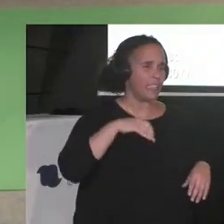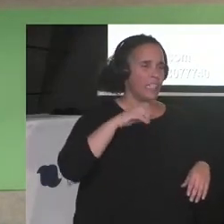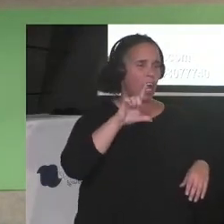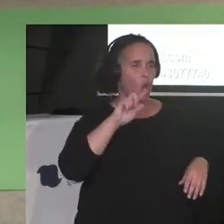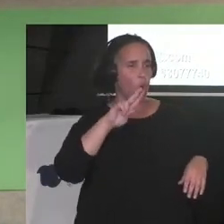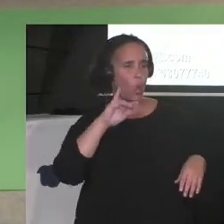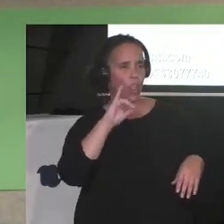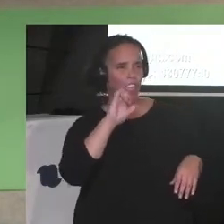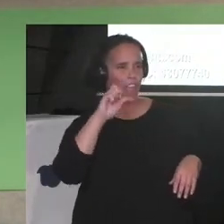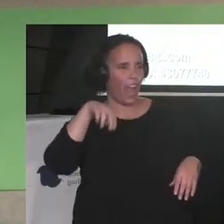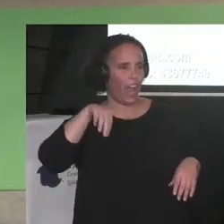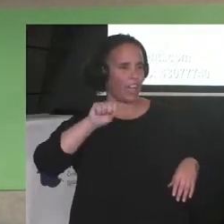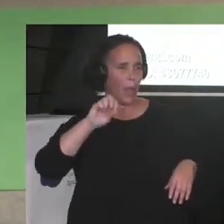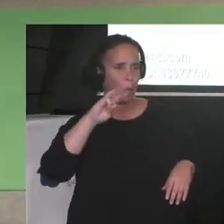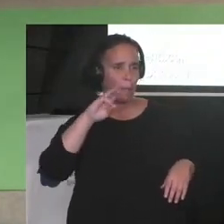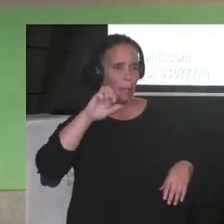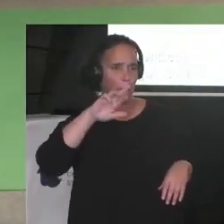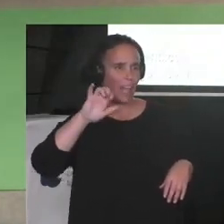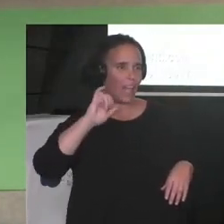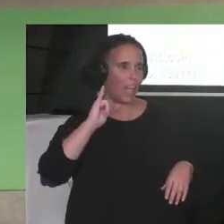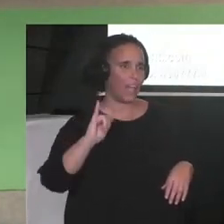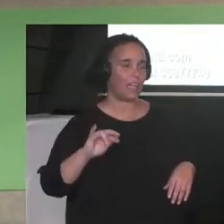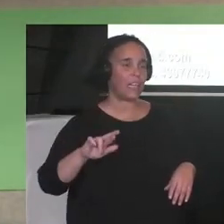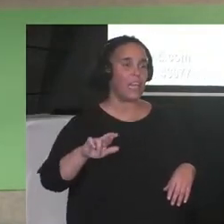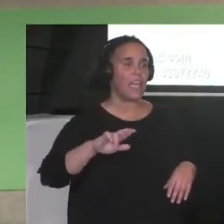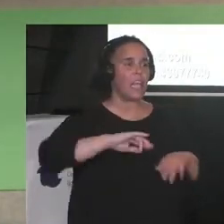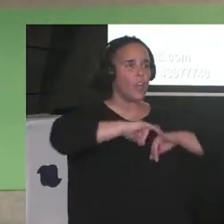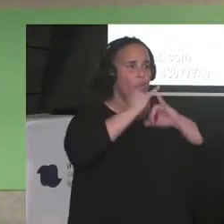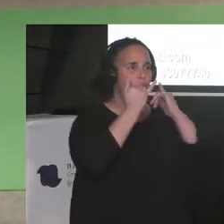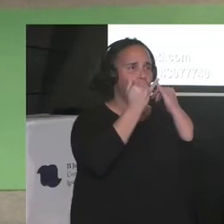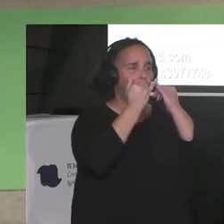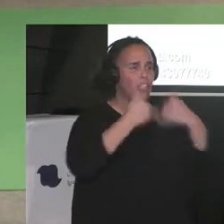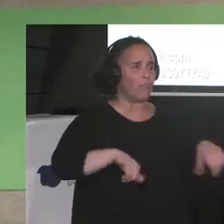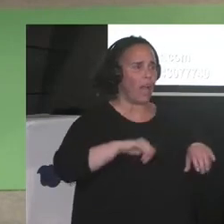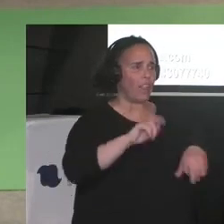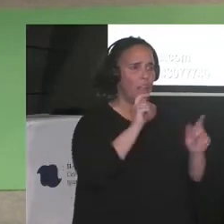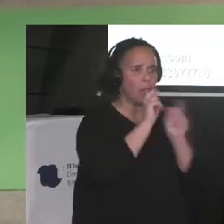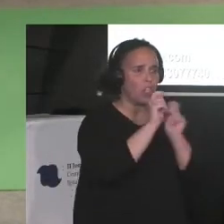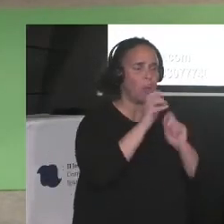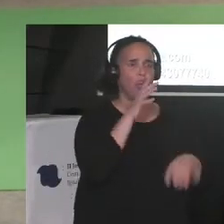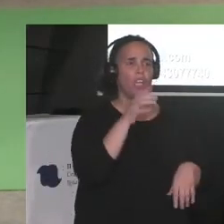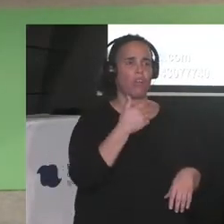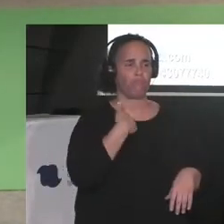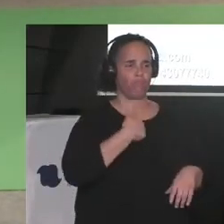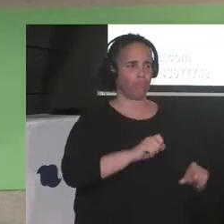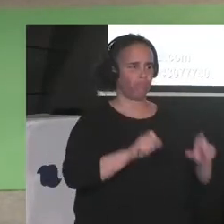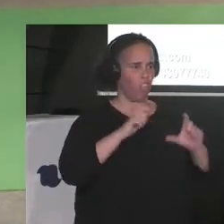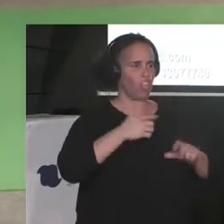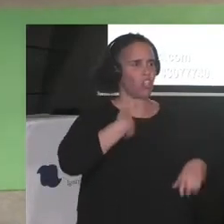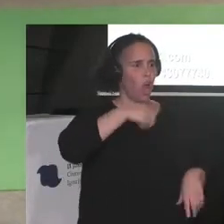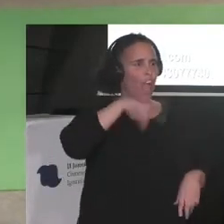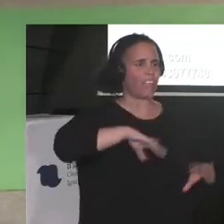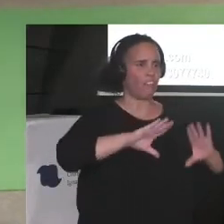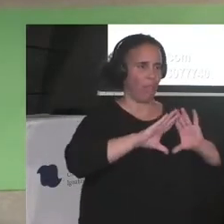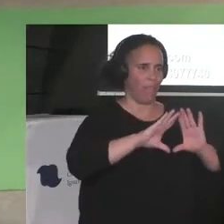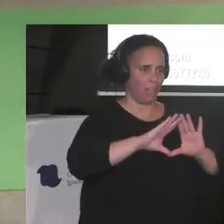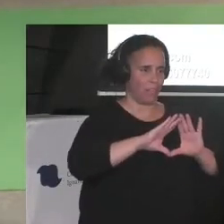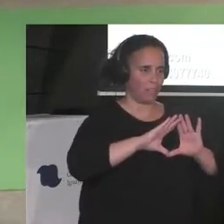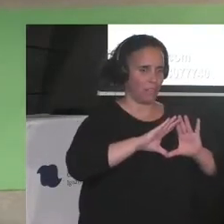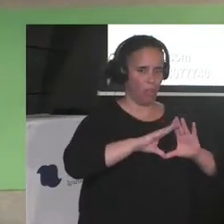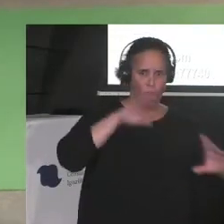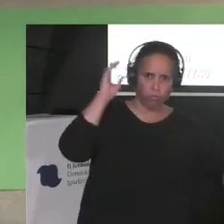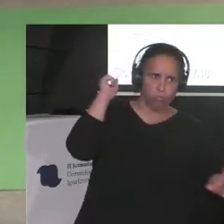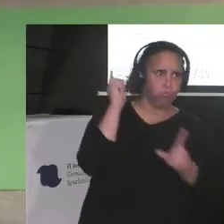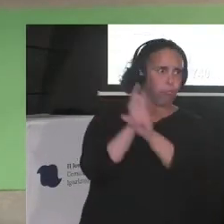un festival de periodismo porque se nombró como periodista feminista. Ya lo decían en la primera mesa. Para la academia, el